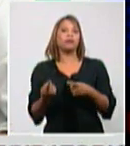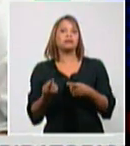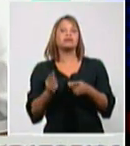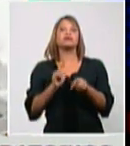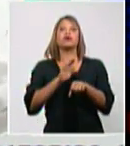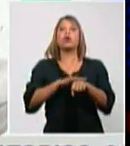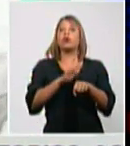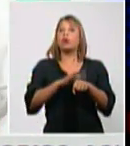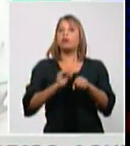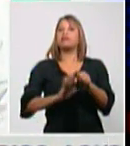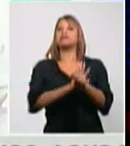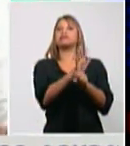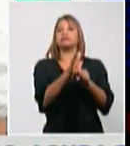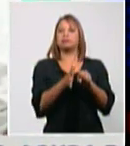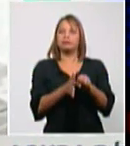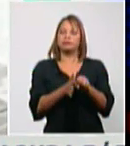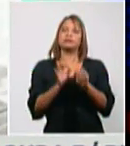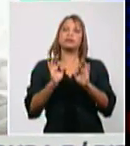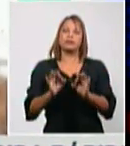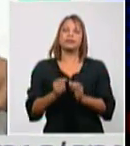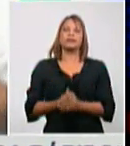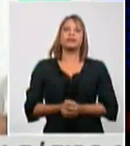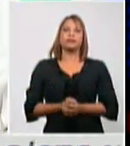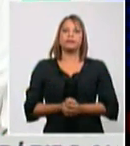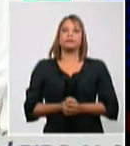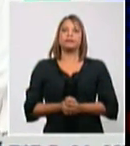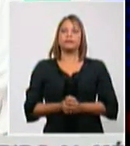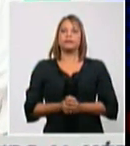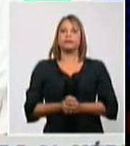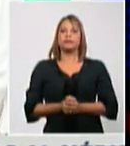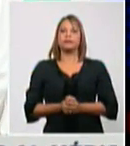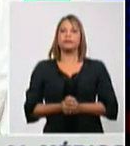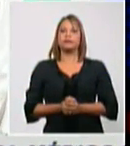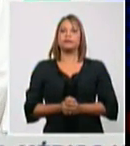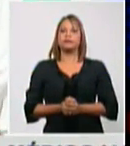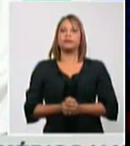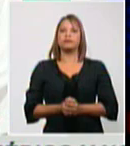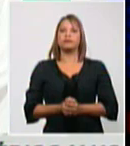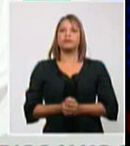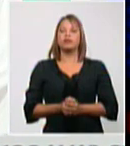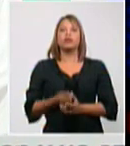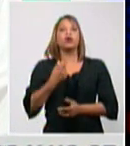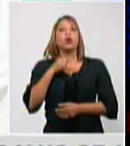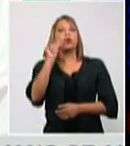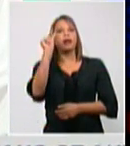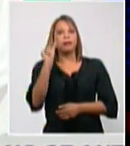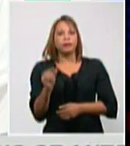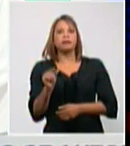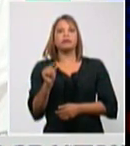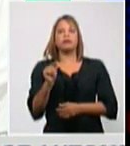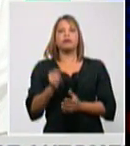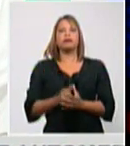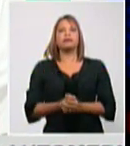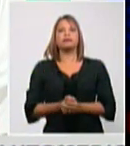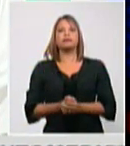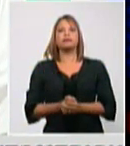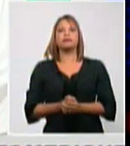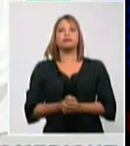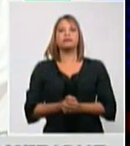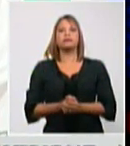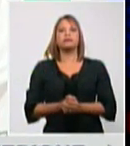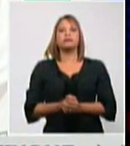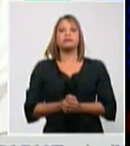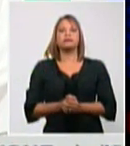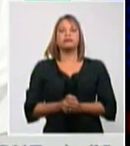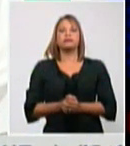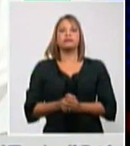la COVID en ese momento. Estamos hablando de un paciente masculino